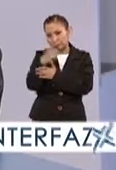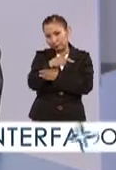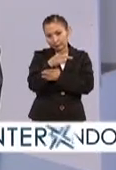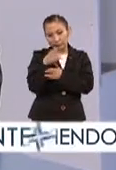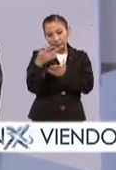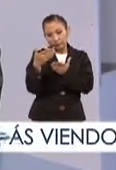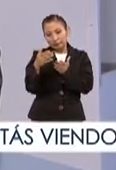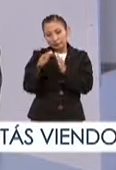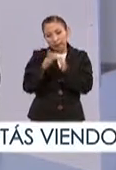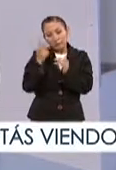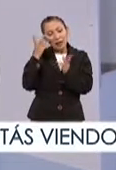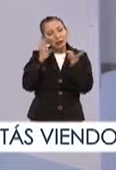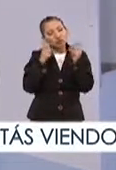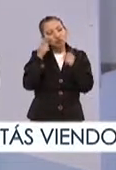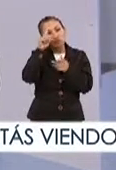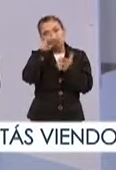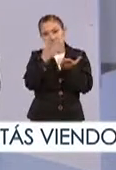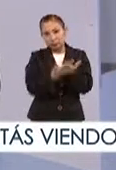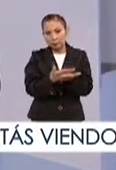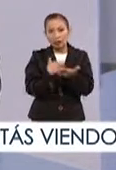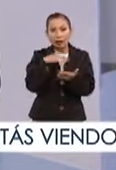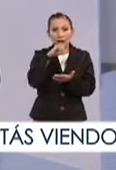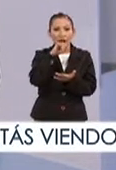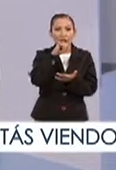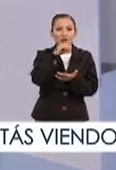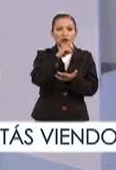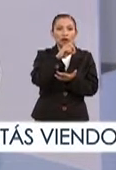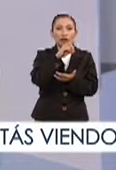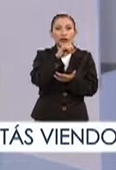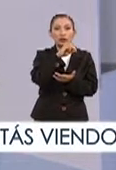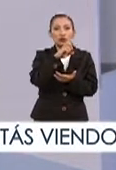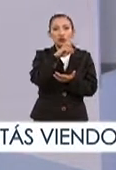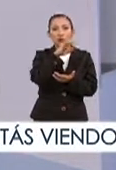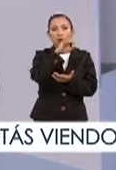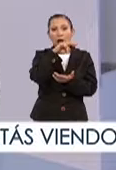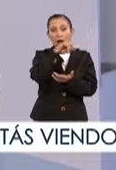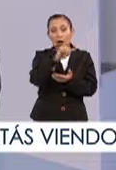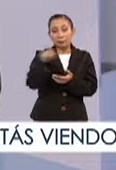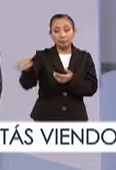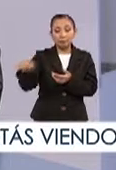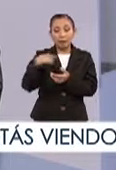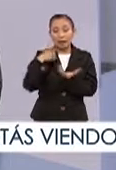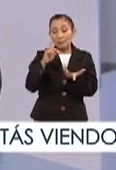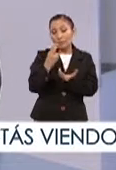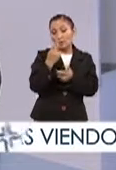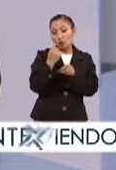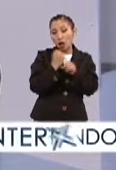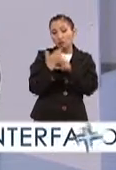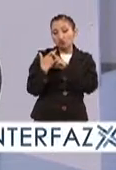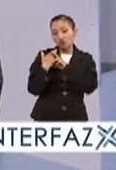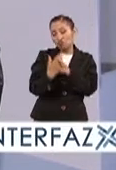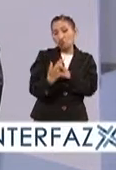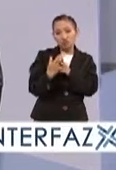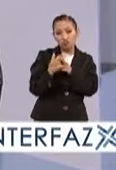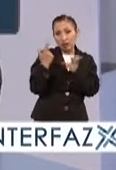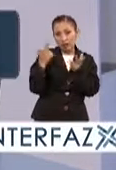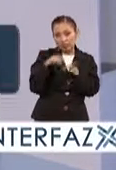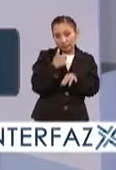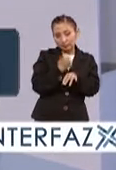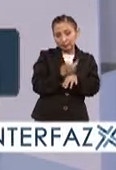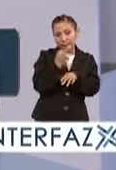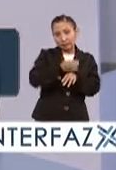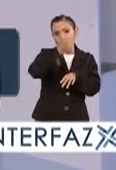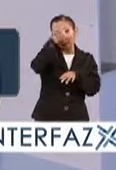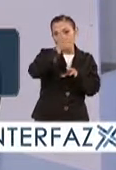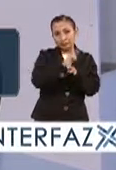casa para escuchar esta propuesta que trae el claustro, este año el claustro celebra 25 años de haber creado